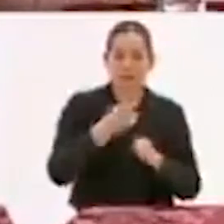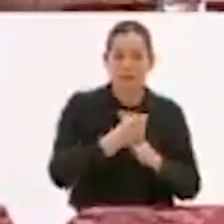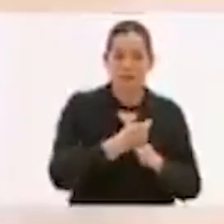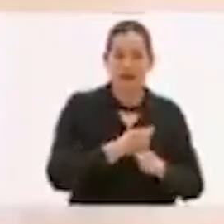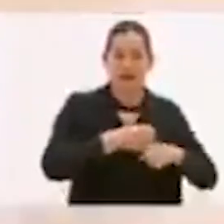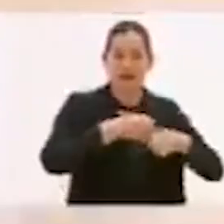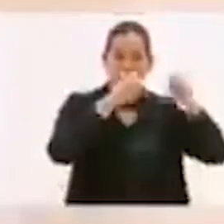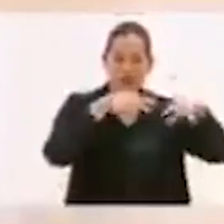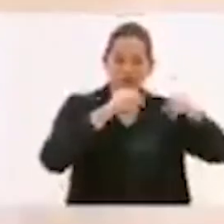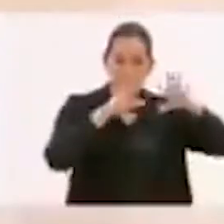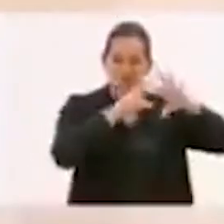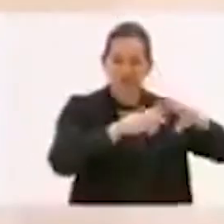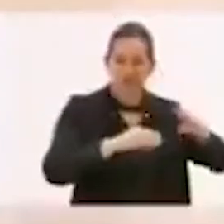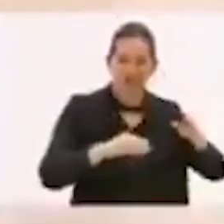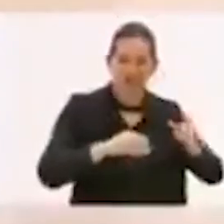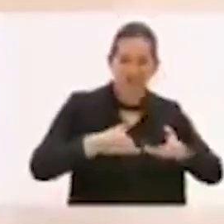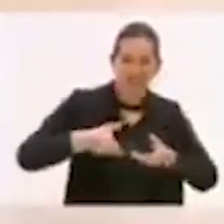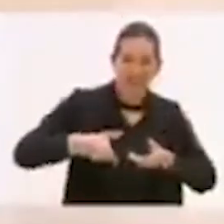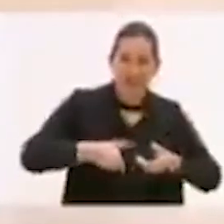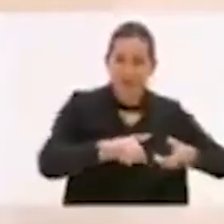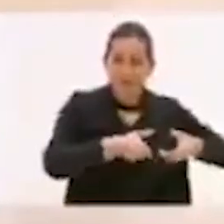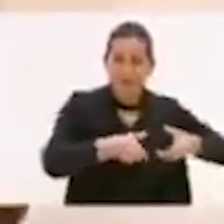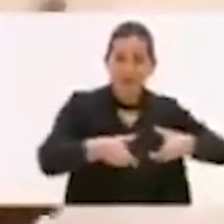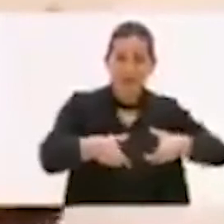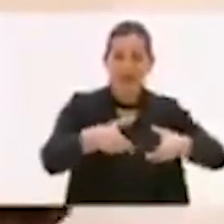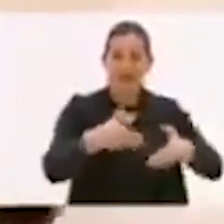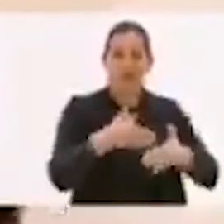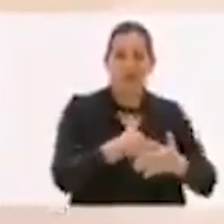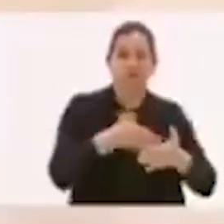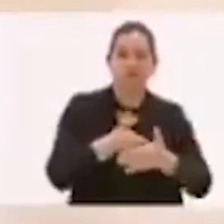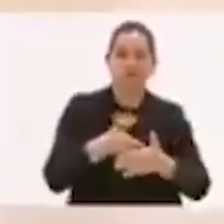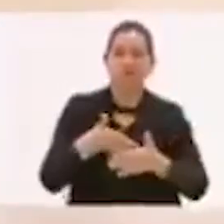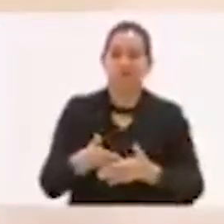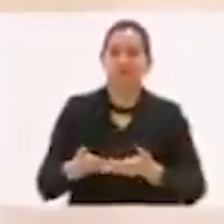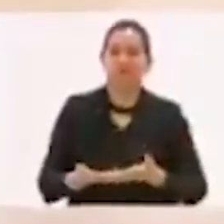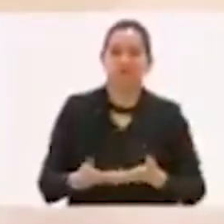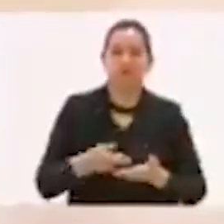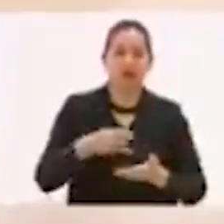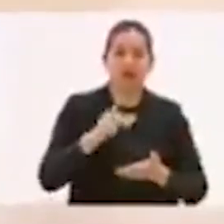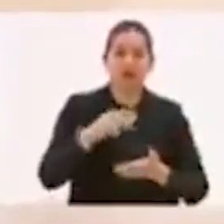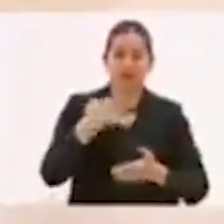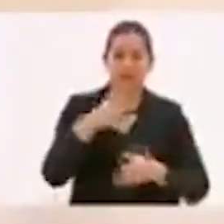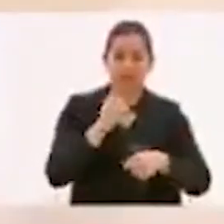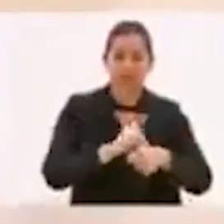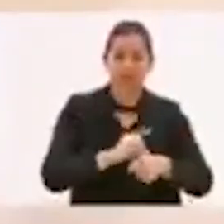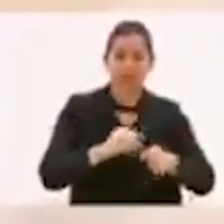no había caminos afectados. Perdón, no afectados, afectados están. No había